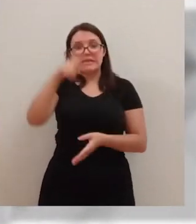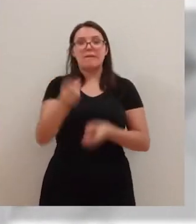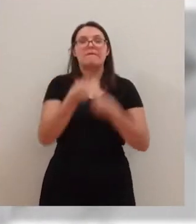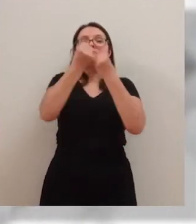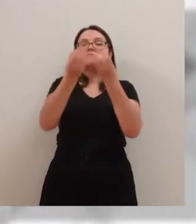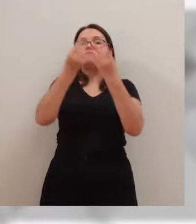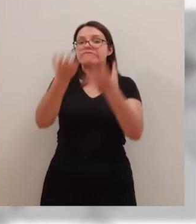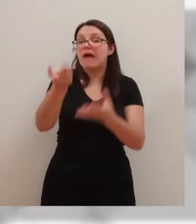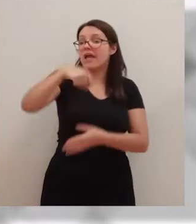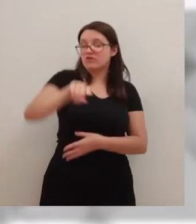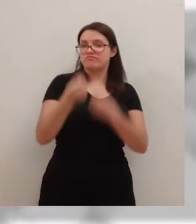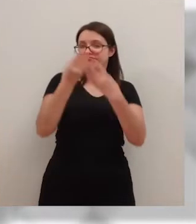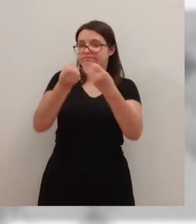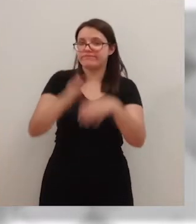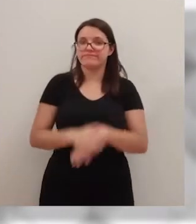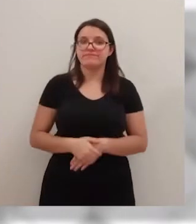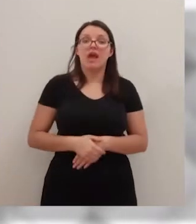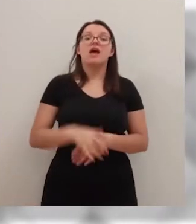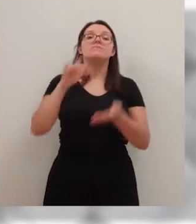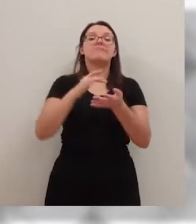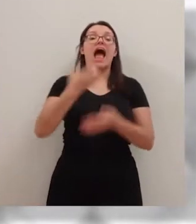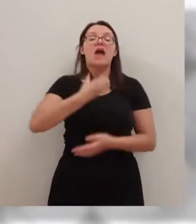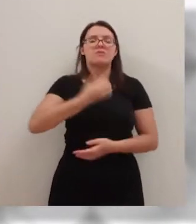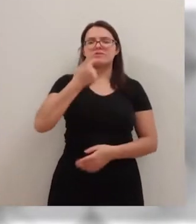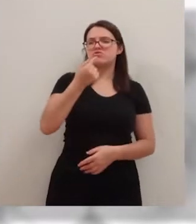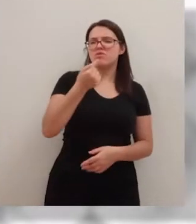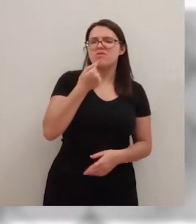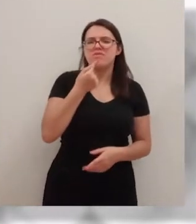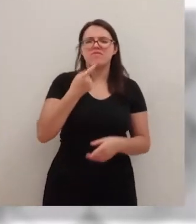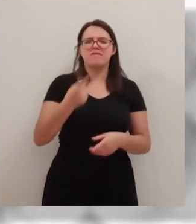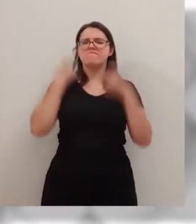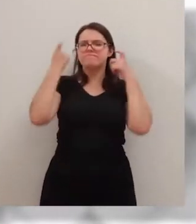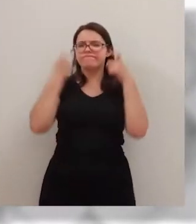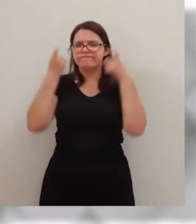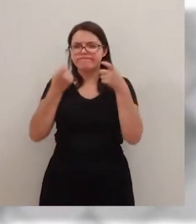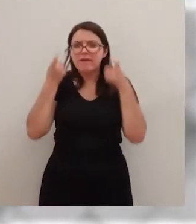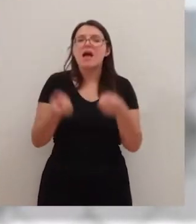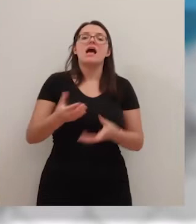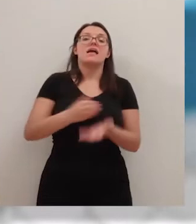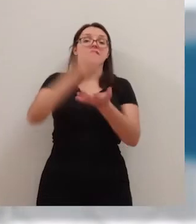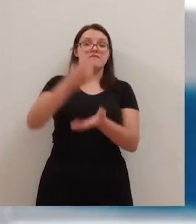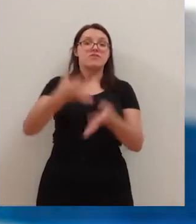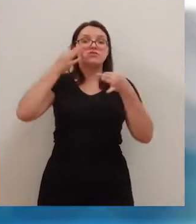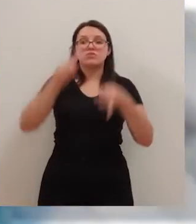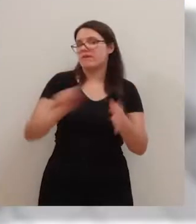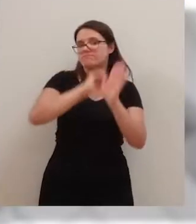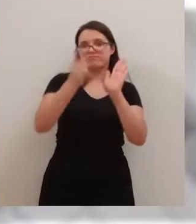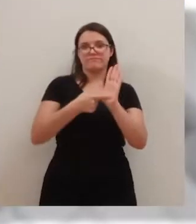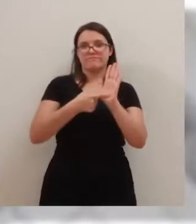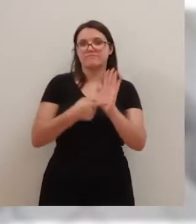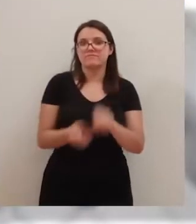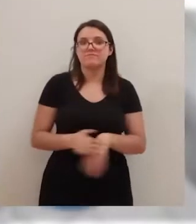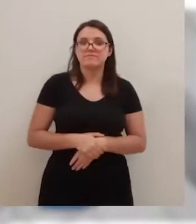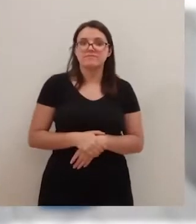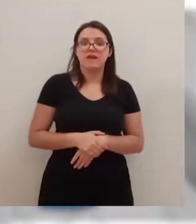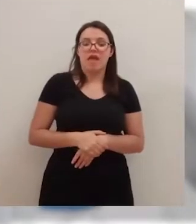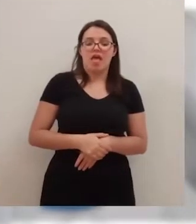ellos también los que den esa información. Desde el ayuntamiento insisten en que la seguridad del edificio es total. Todo lo que era la mano C, que era la